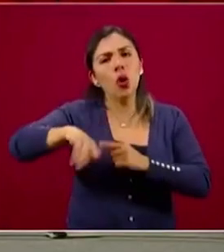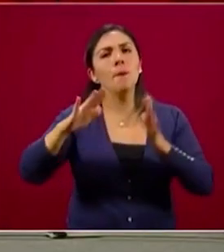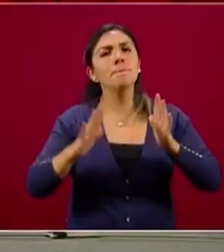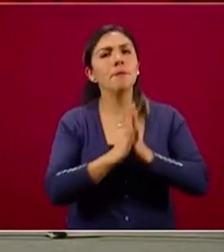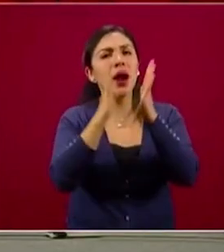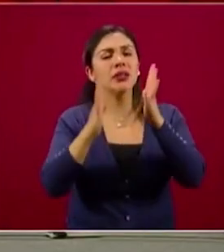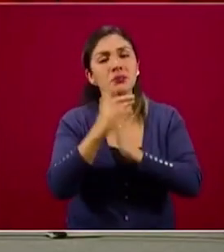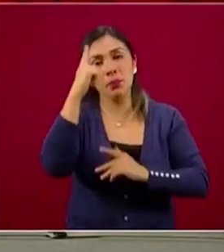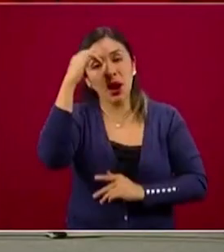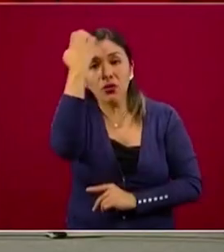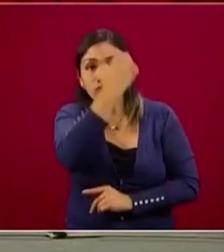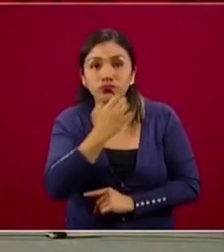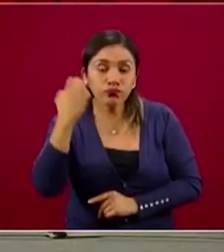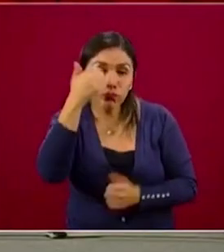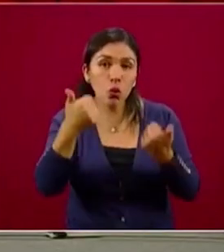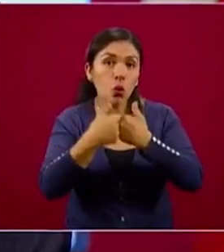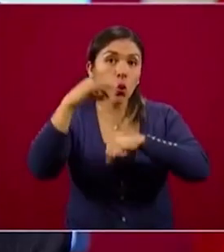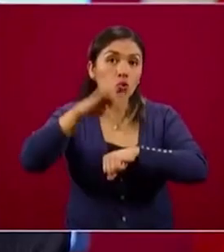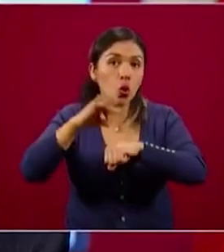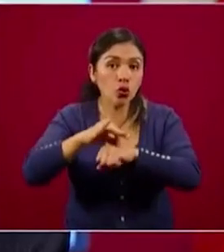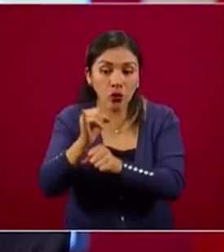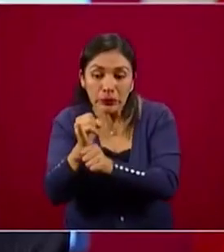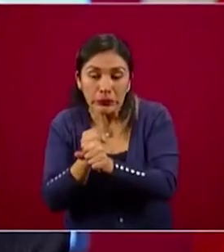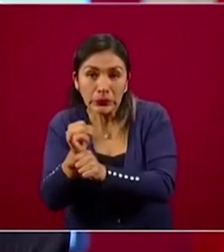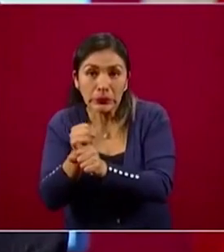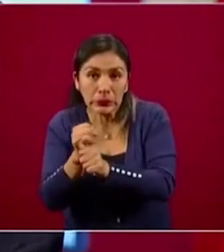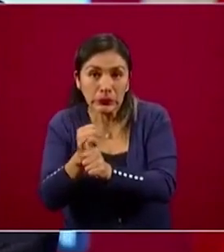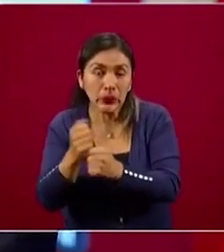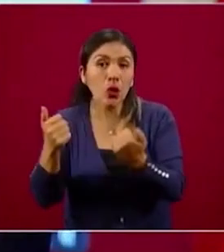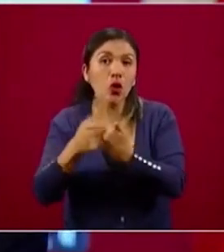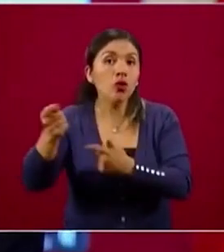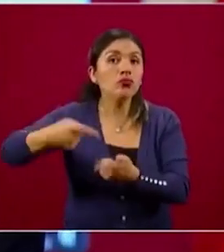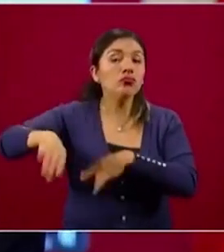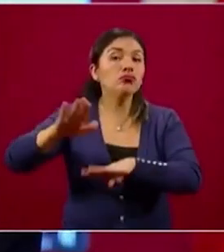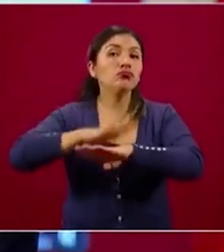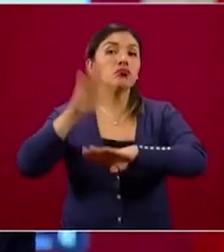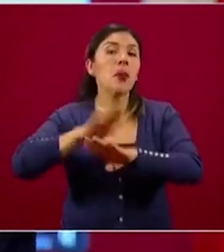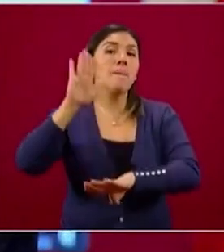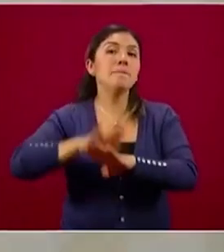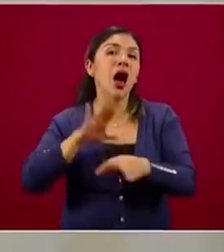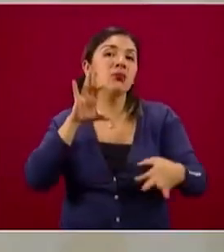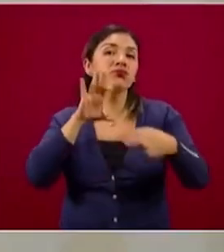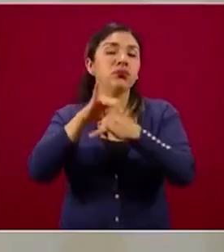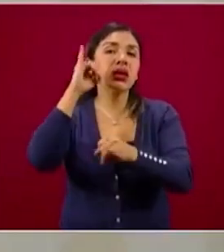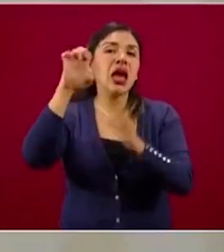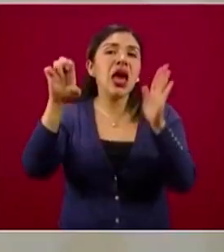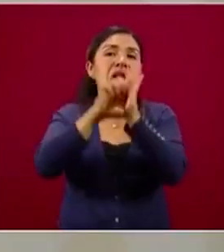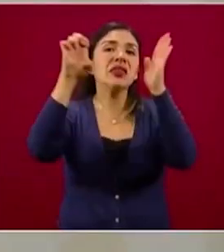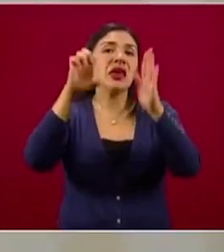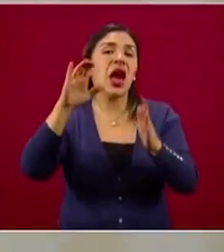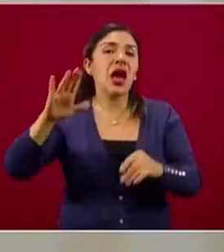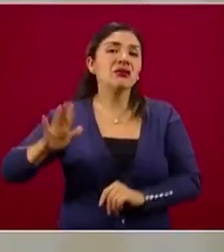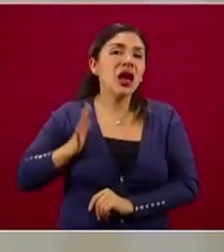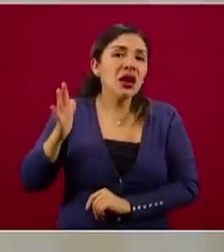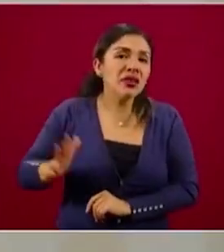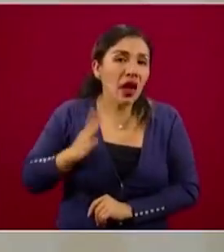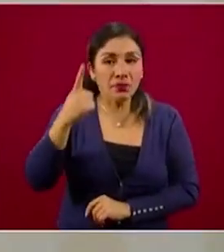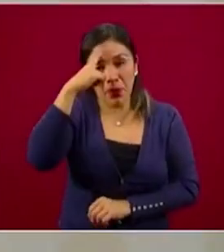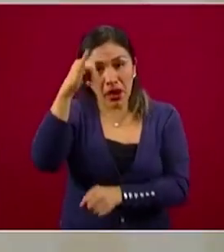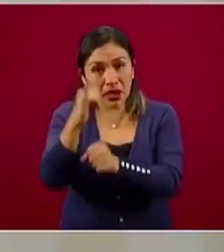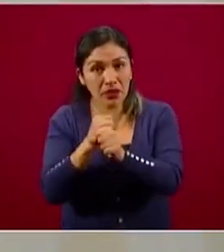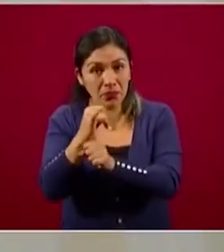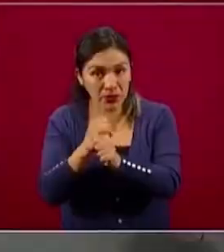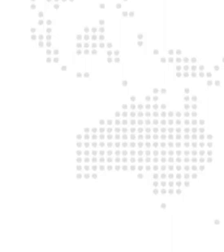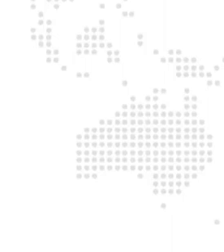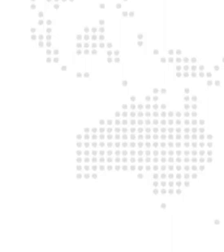en los ensayos clínicos, siempre que se cumplan los más altos estándares de ética, de calidad en la investigación